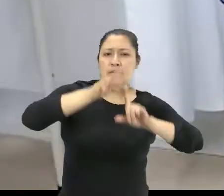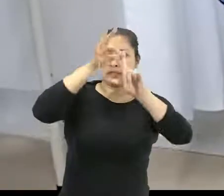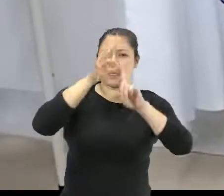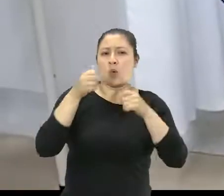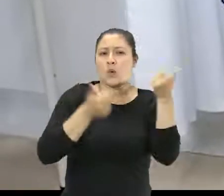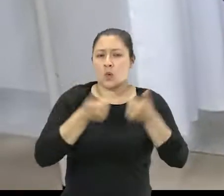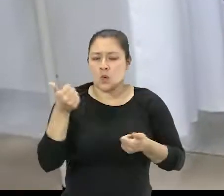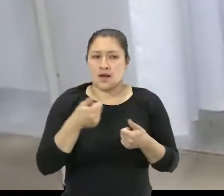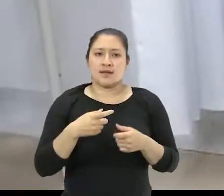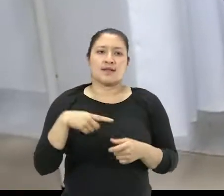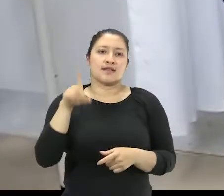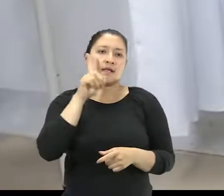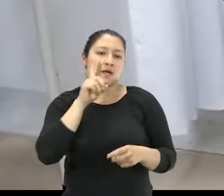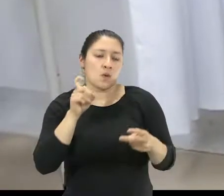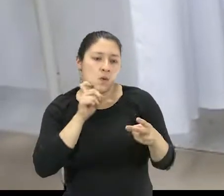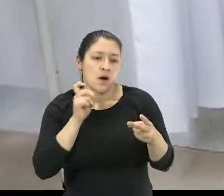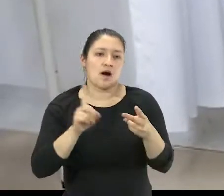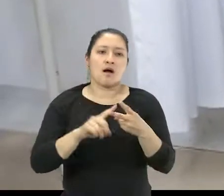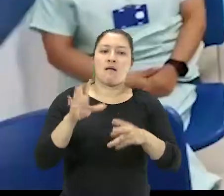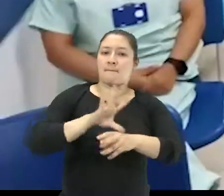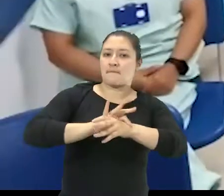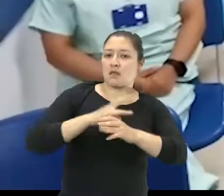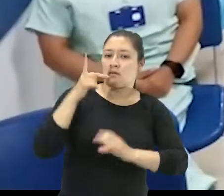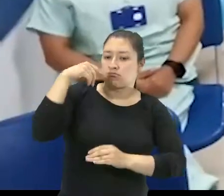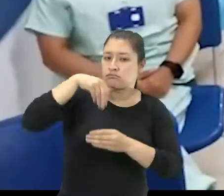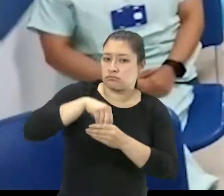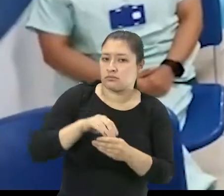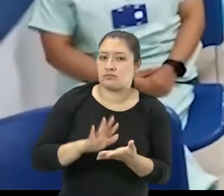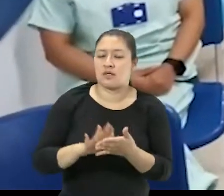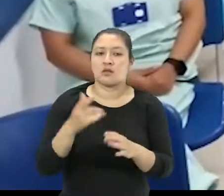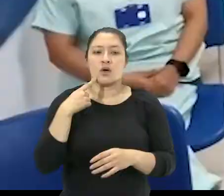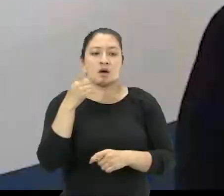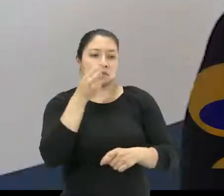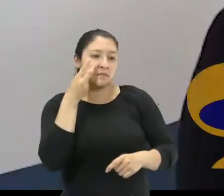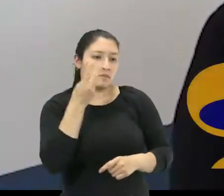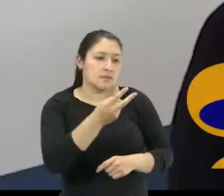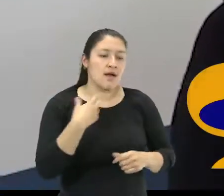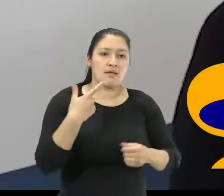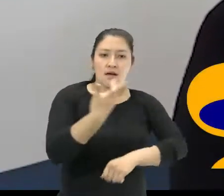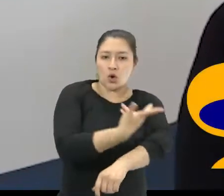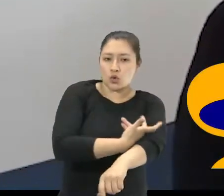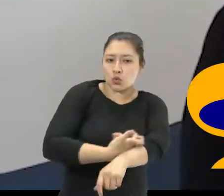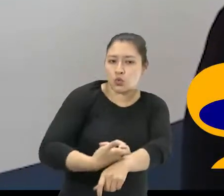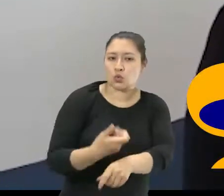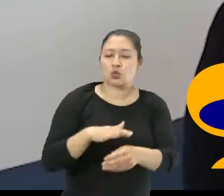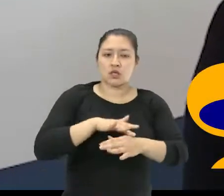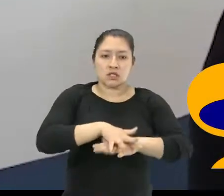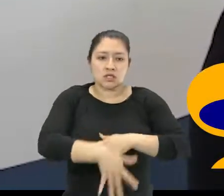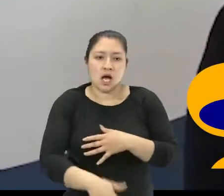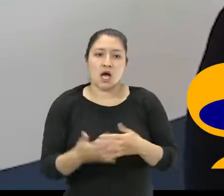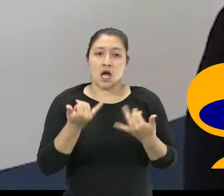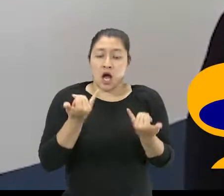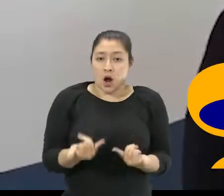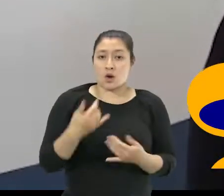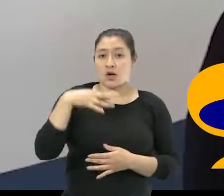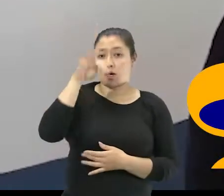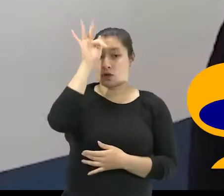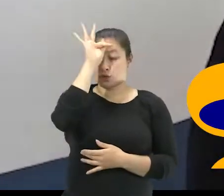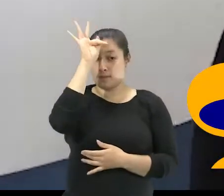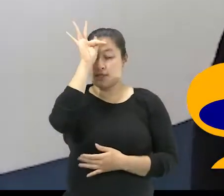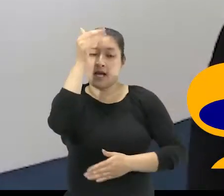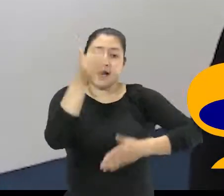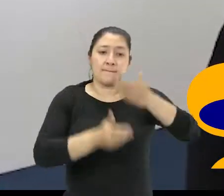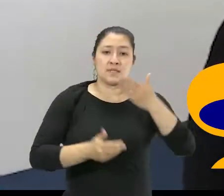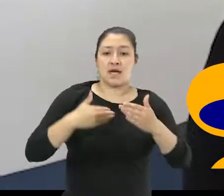ginecología medicina interna consulta prioritaria toma de muestras de laboratorio clínico servicios de vacunación